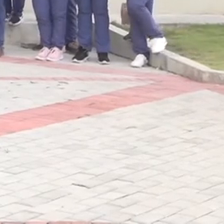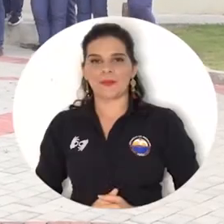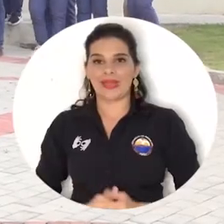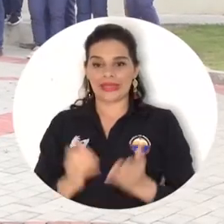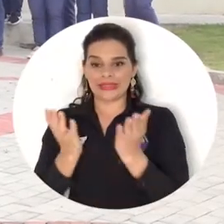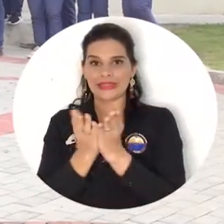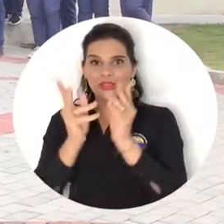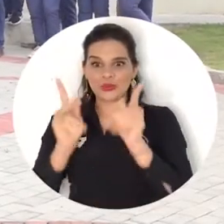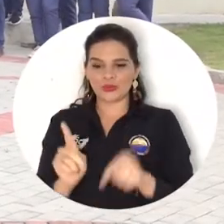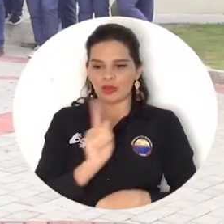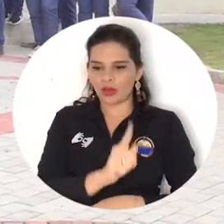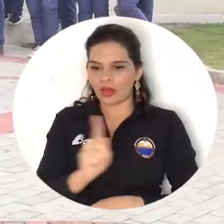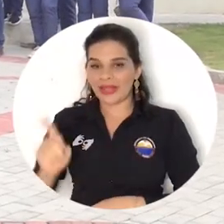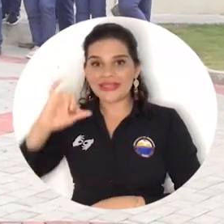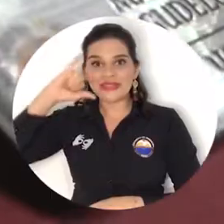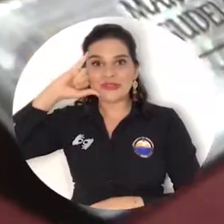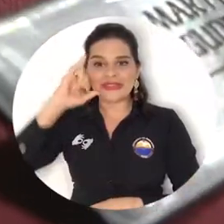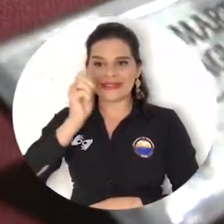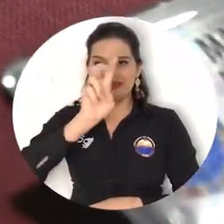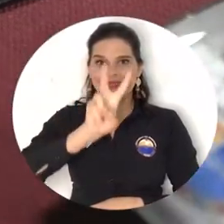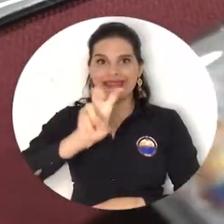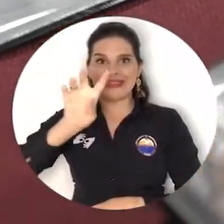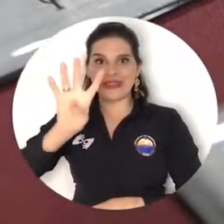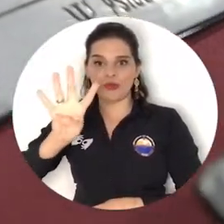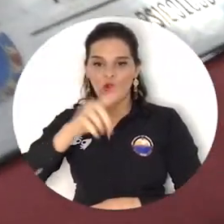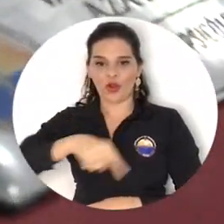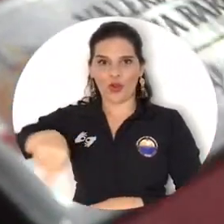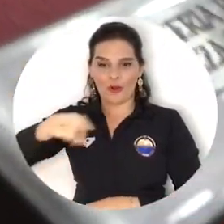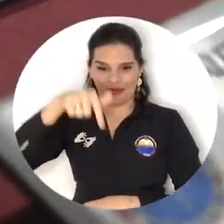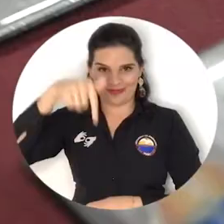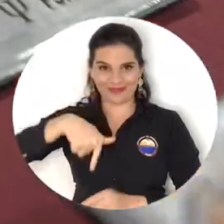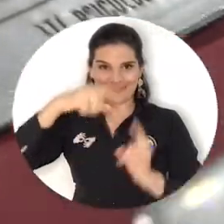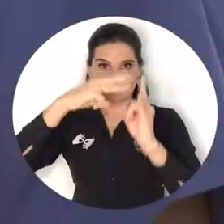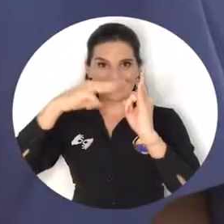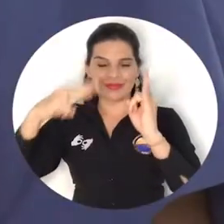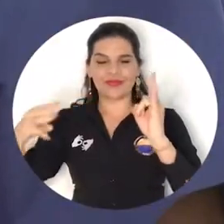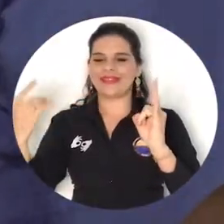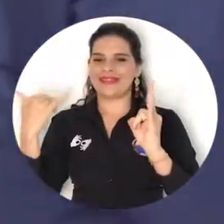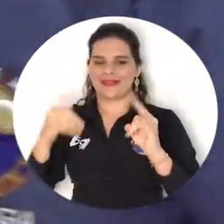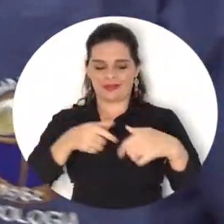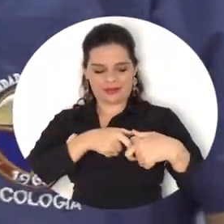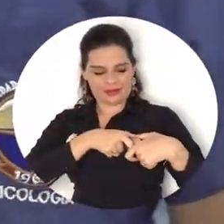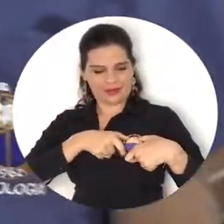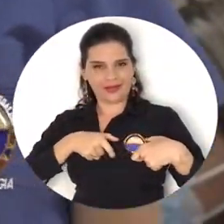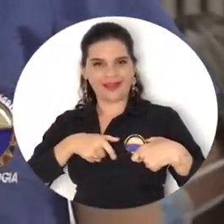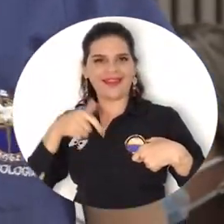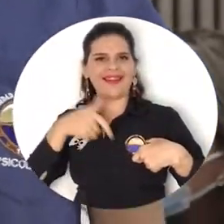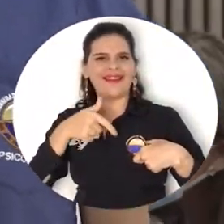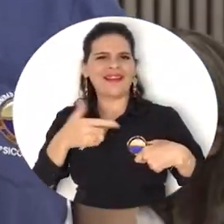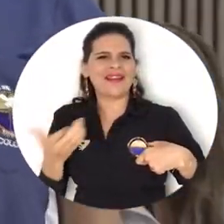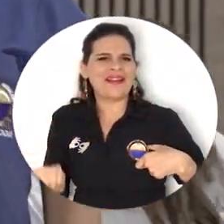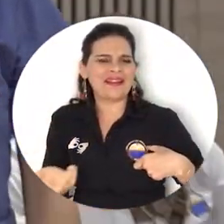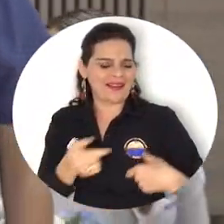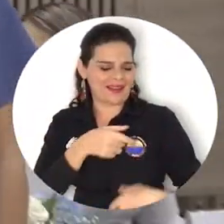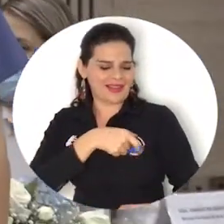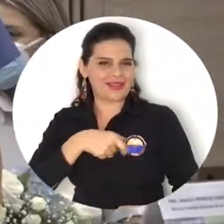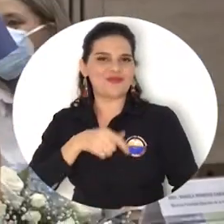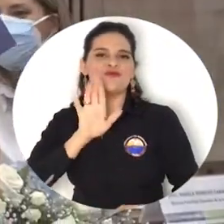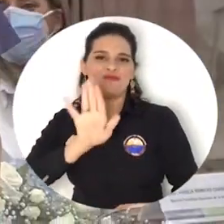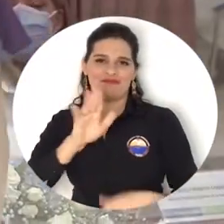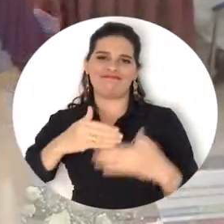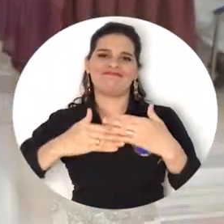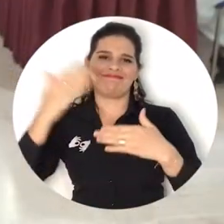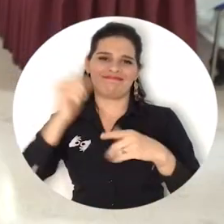74 estudiantes del Programa de Psicología de la Universidad del Magdalena recibieron las insignias con que se abrirán paso al inicio de su ejercicio